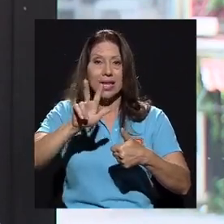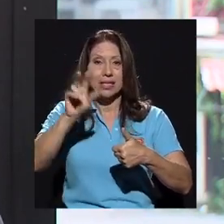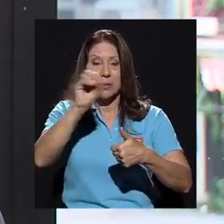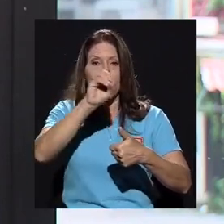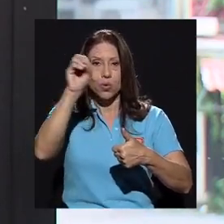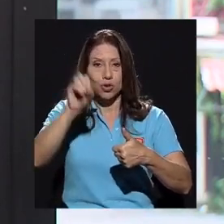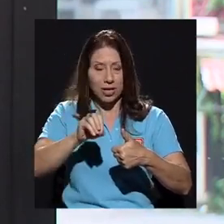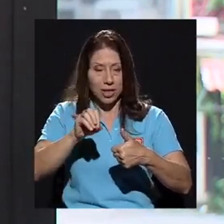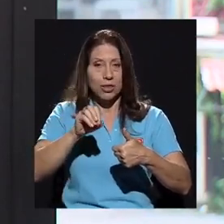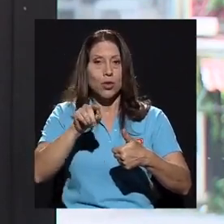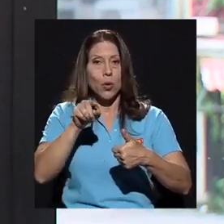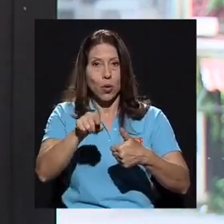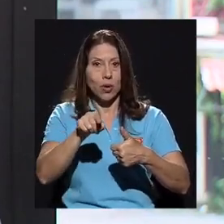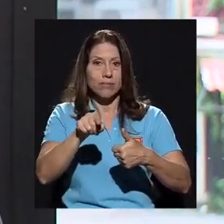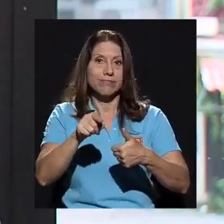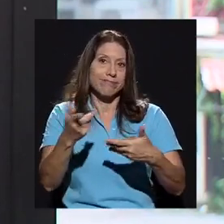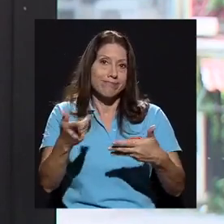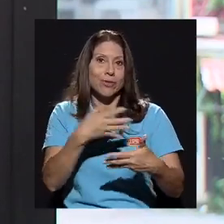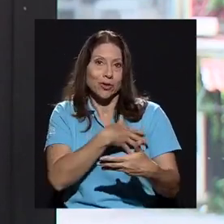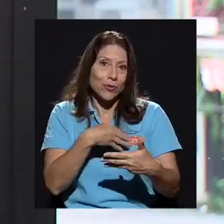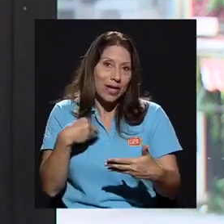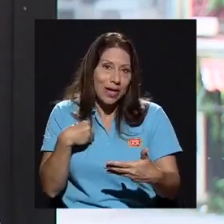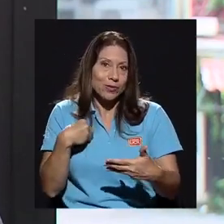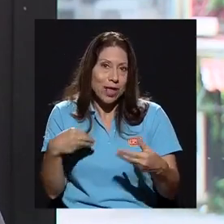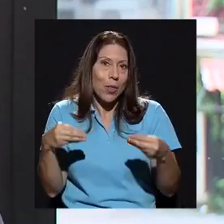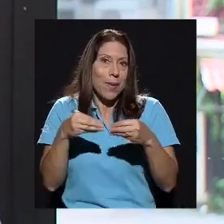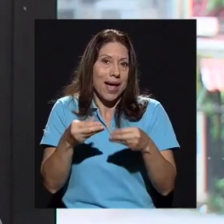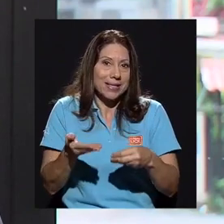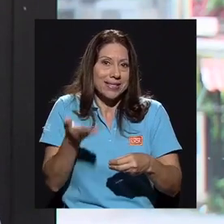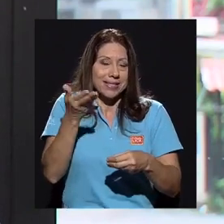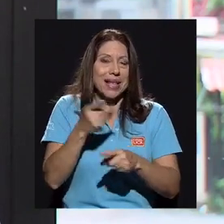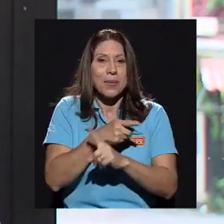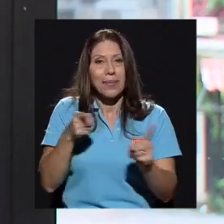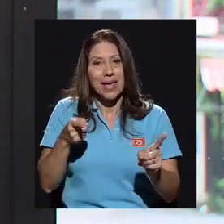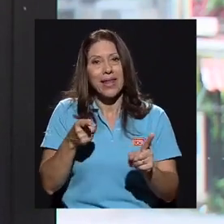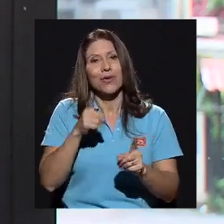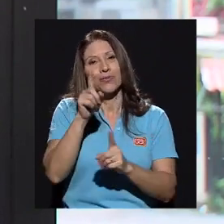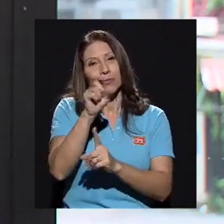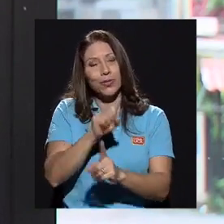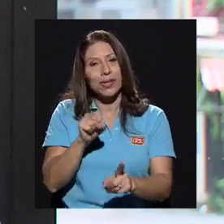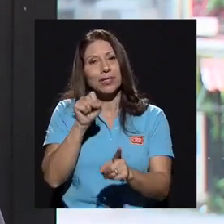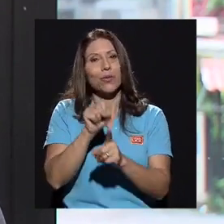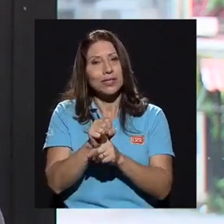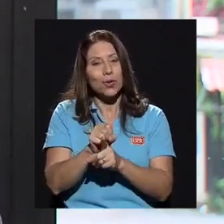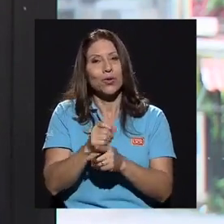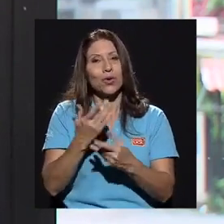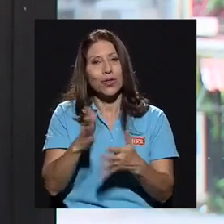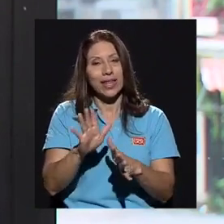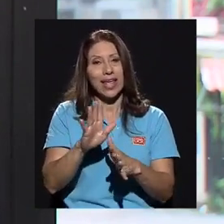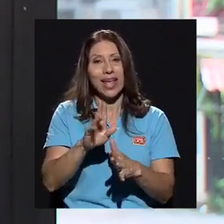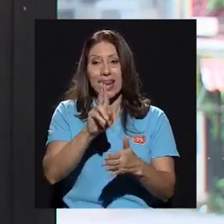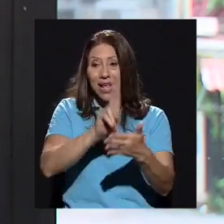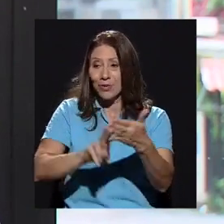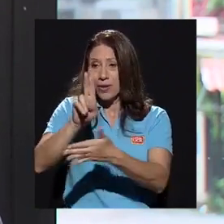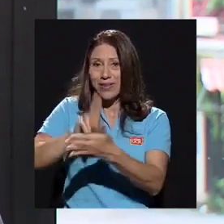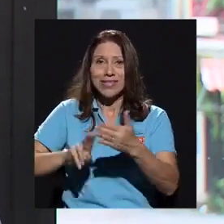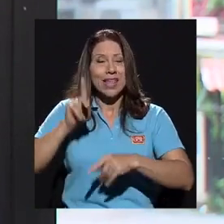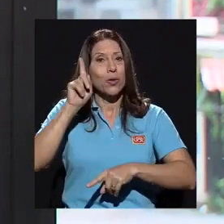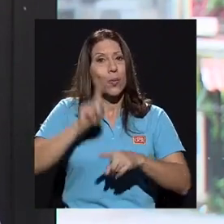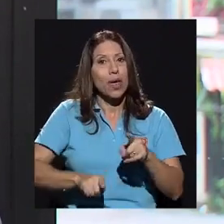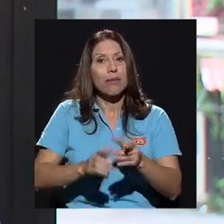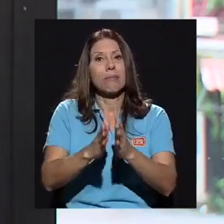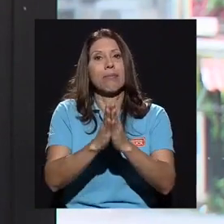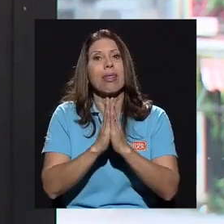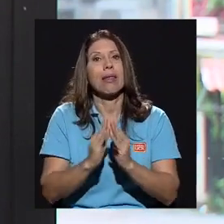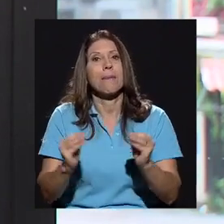3%, si bien es cierto, nos hubiera gustado un poco más, pero es una situación en donde las universidades no se pueden exponer